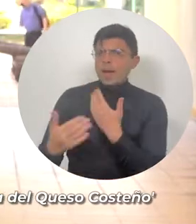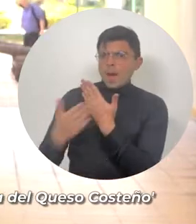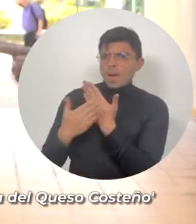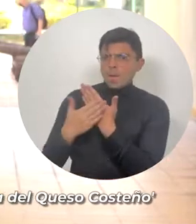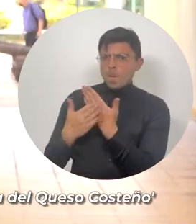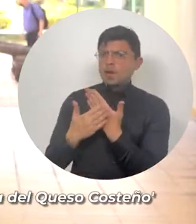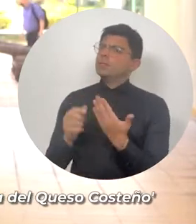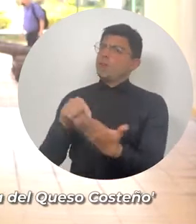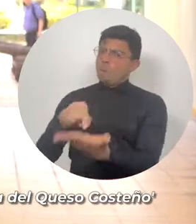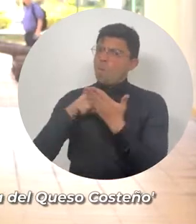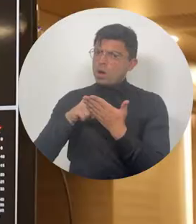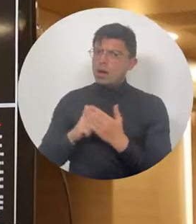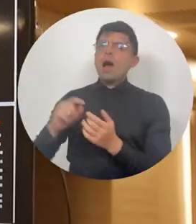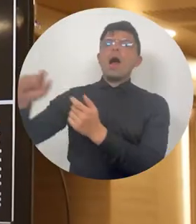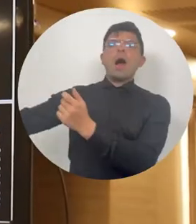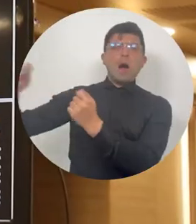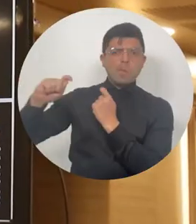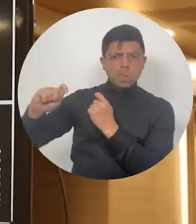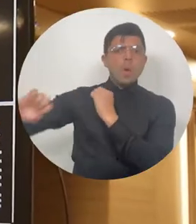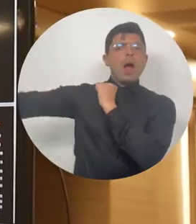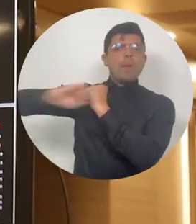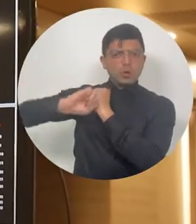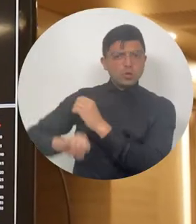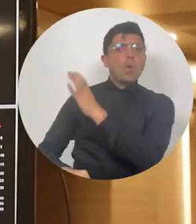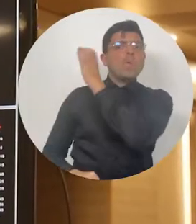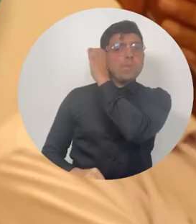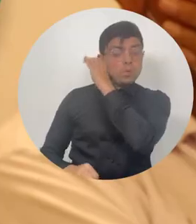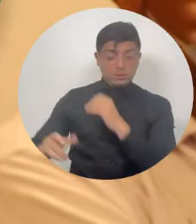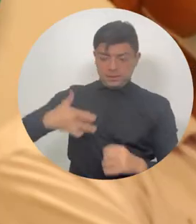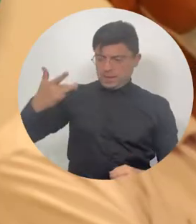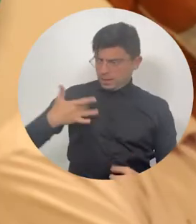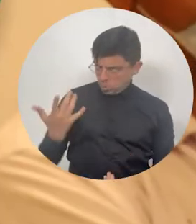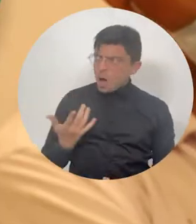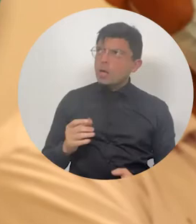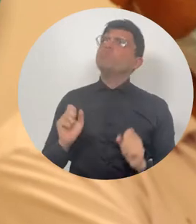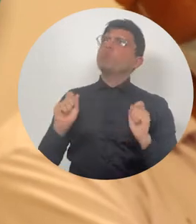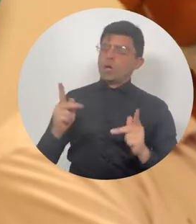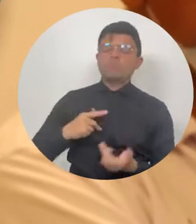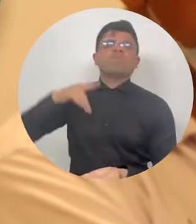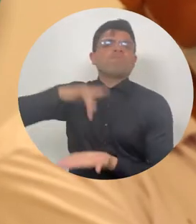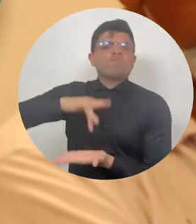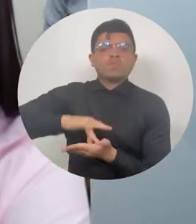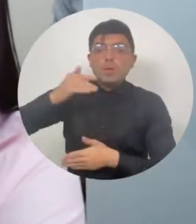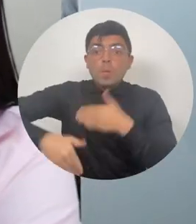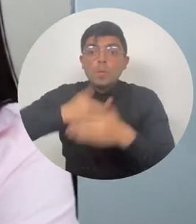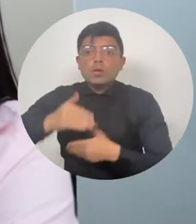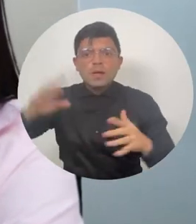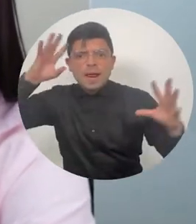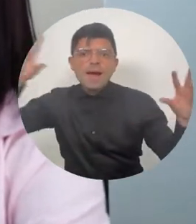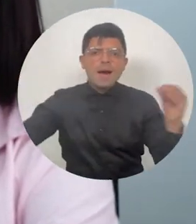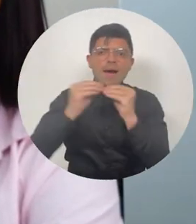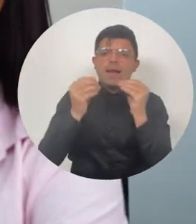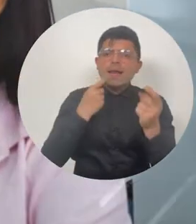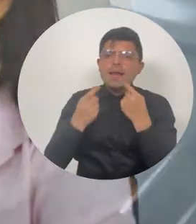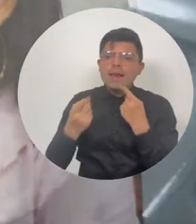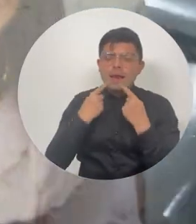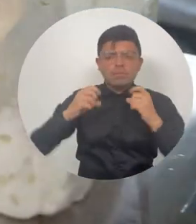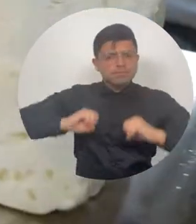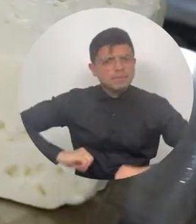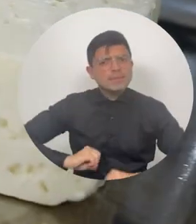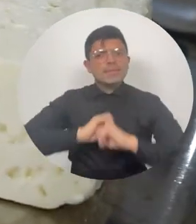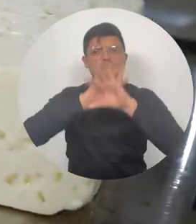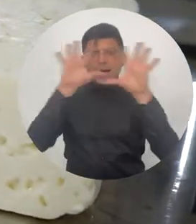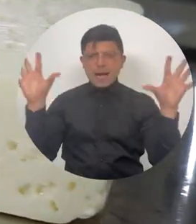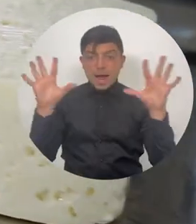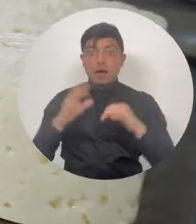hay ese respaldo y obviamente que nos sentimos partícipes porque hay ese proceso de concertación y de definición de